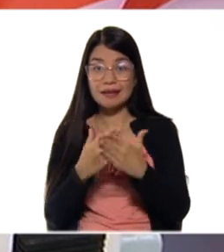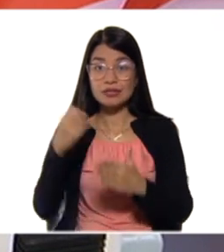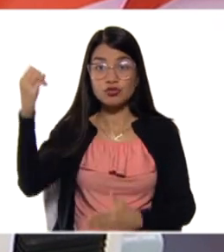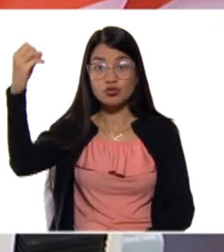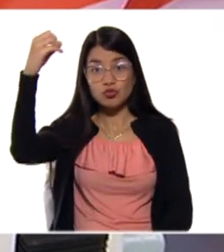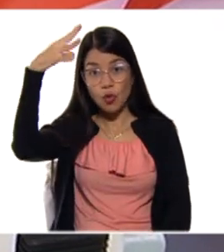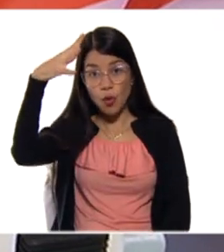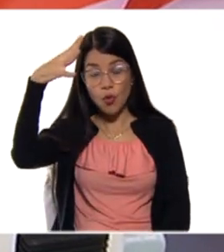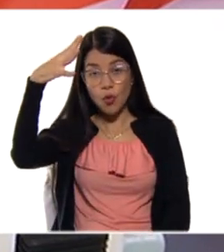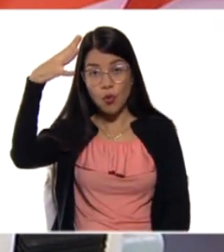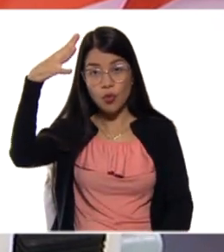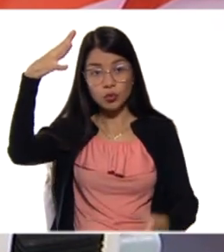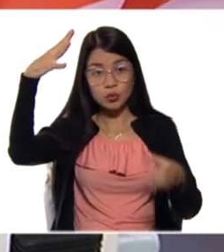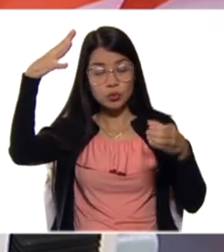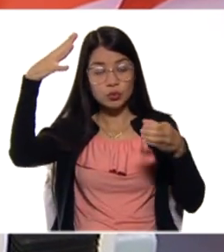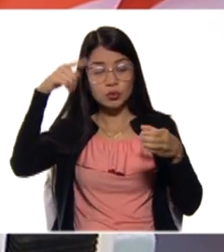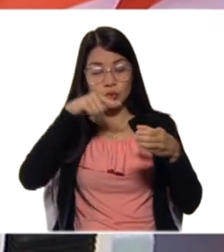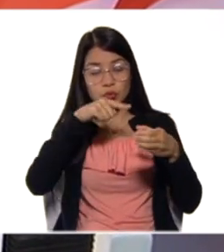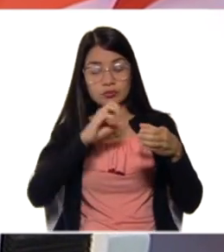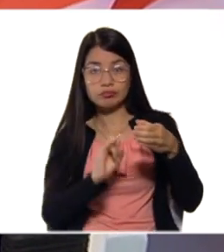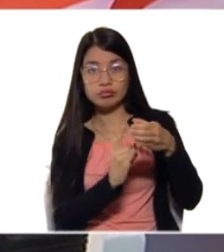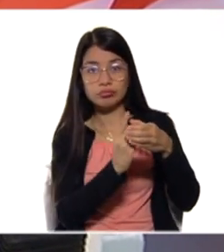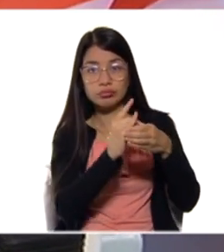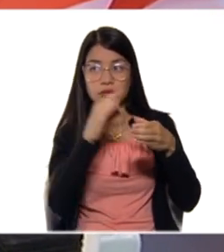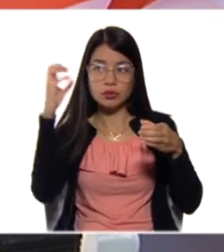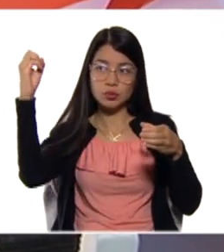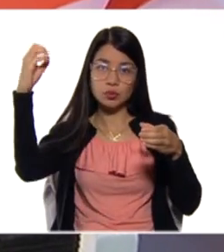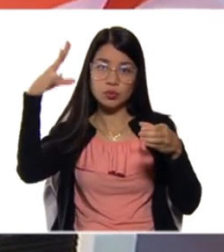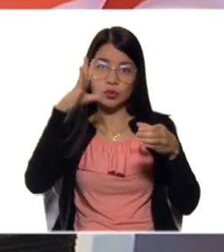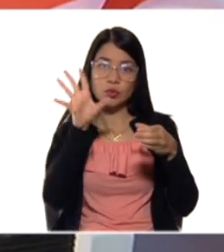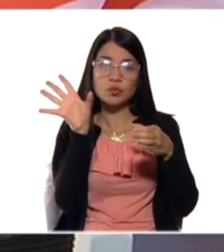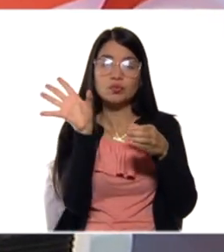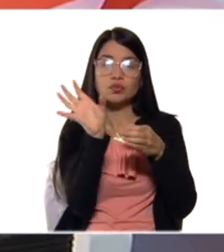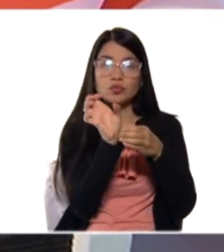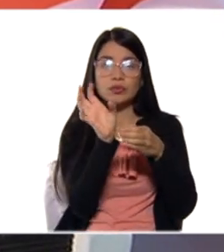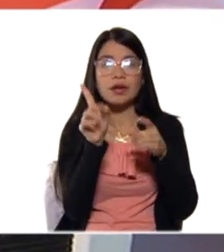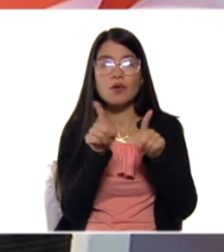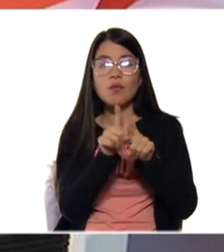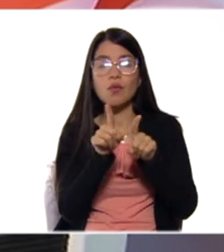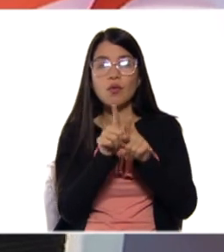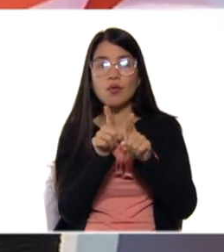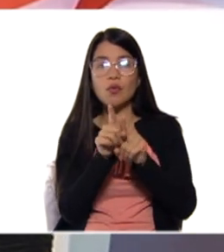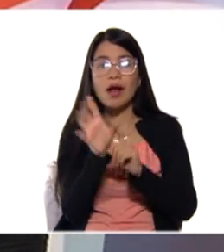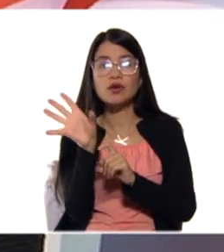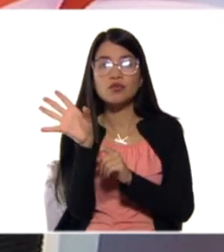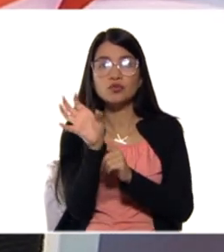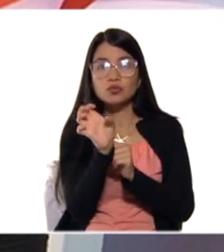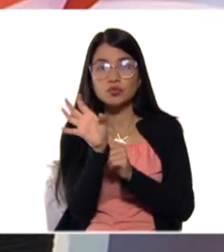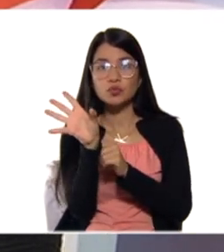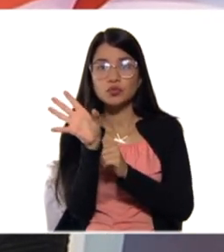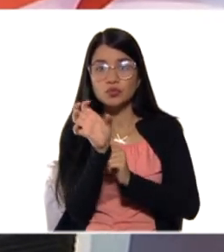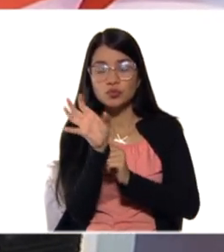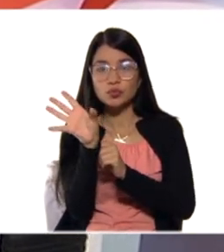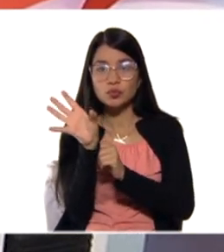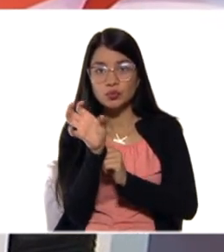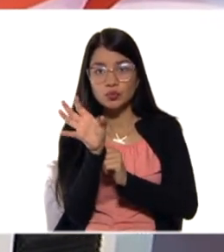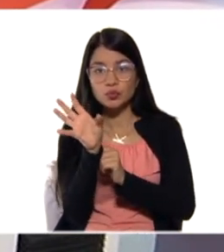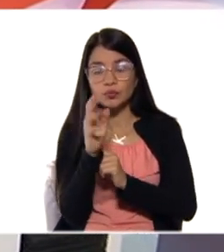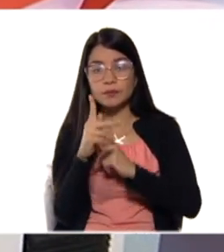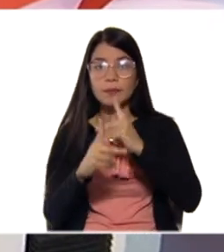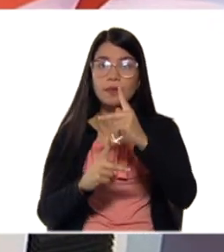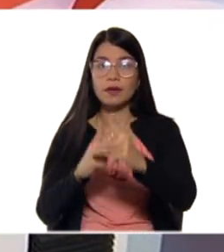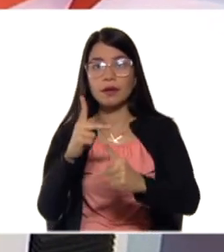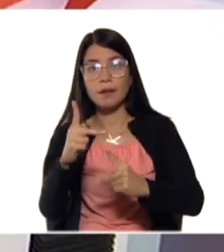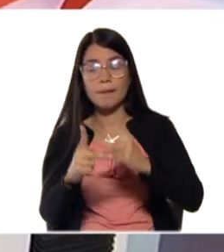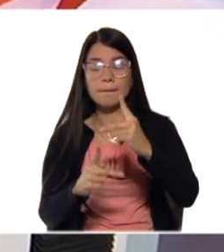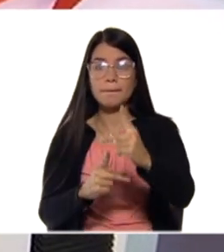que va a ser como la gasolina necesaria para que funcione y se dé ese proceso en